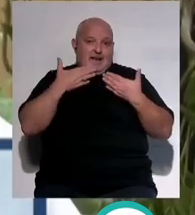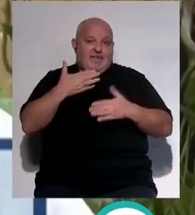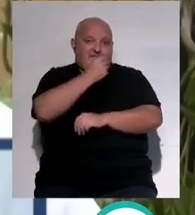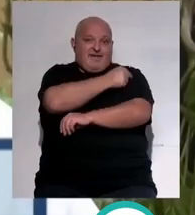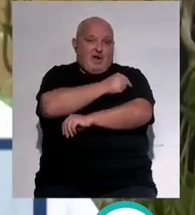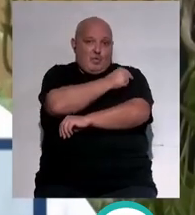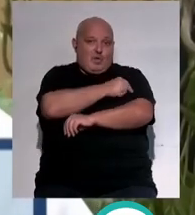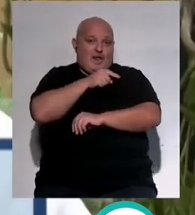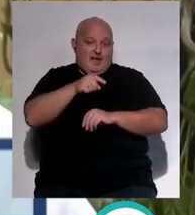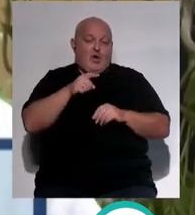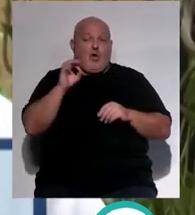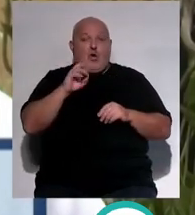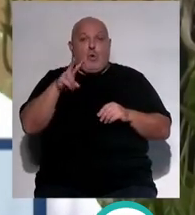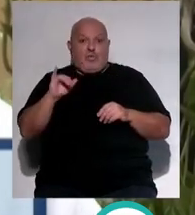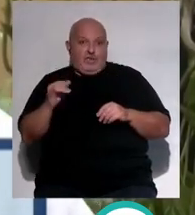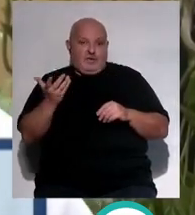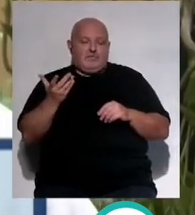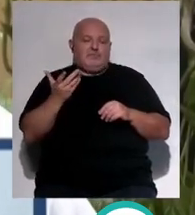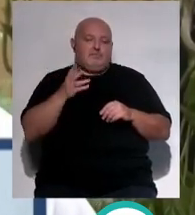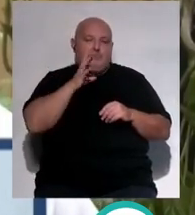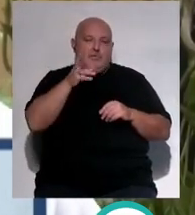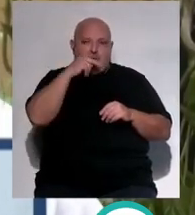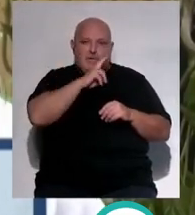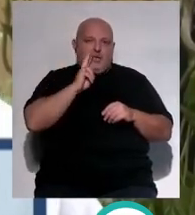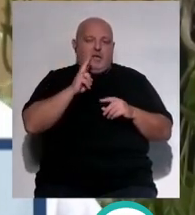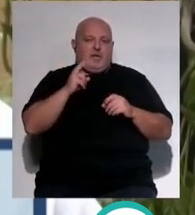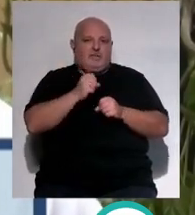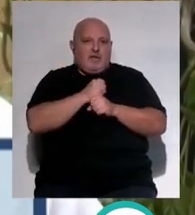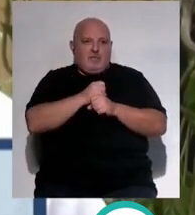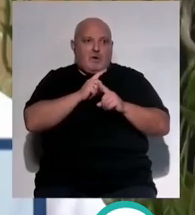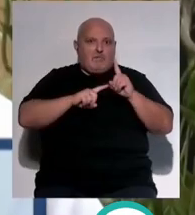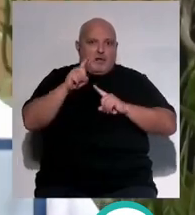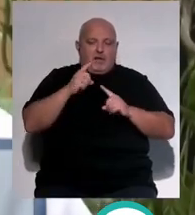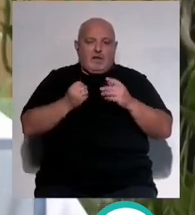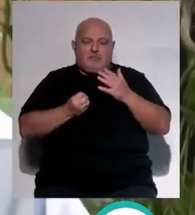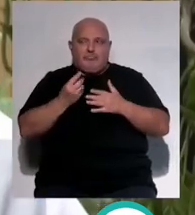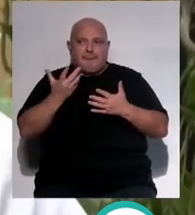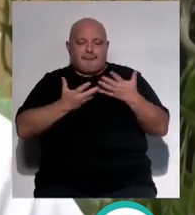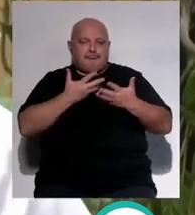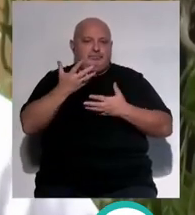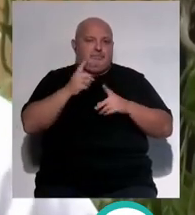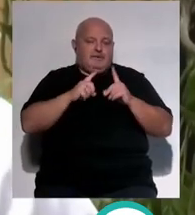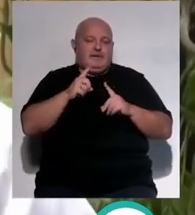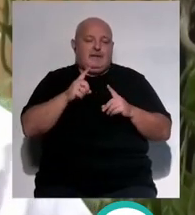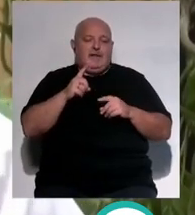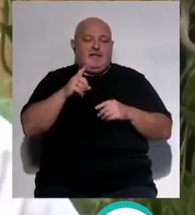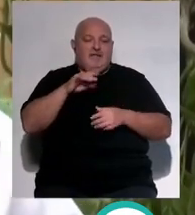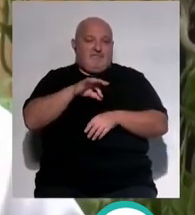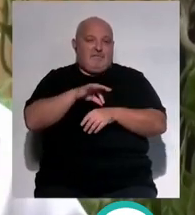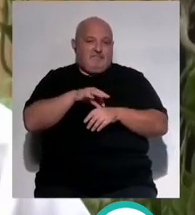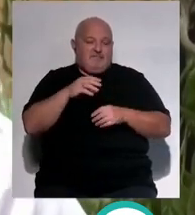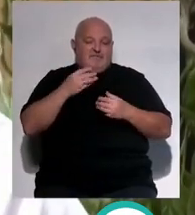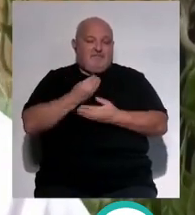UCI, el último caso, y todo lo que supone para los padres de trabajo, de conciliación familiar y demás, y la patología en